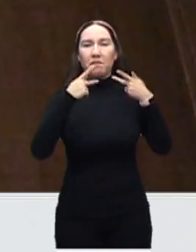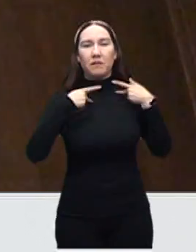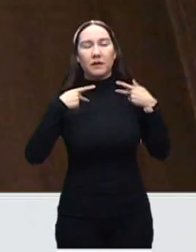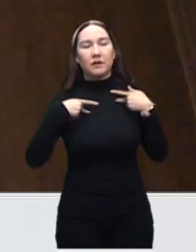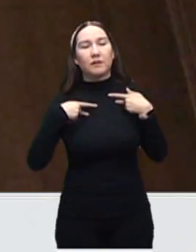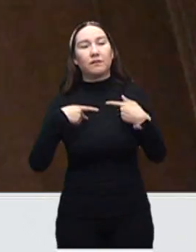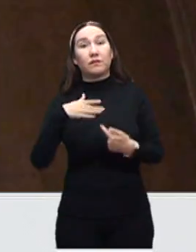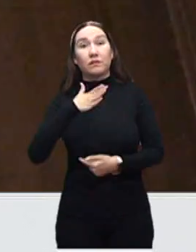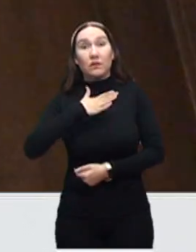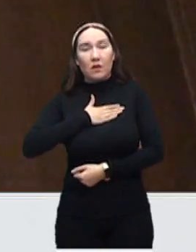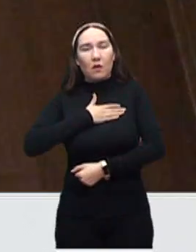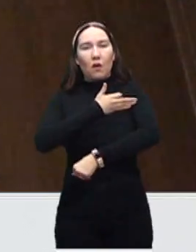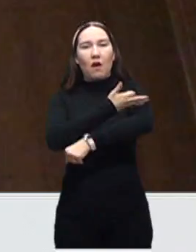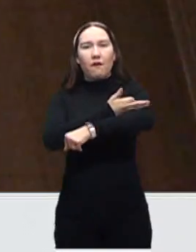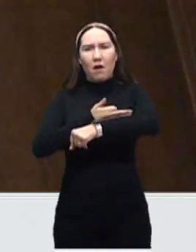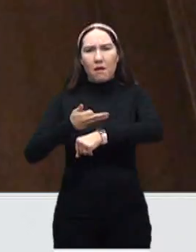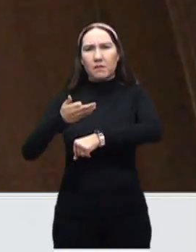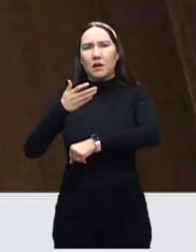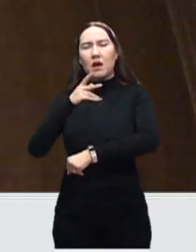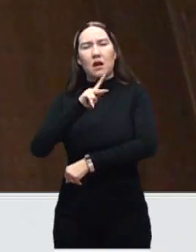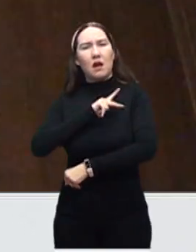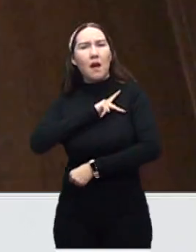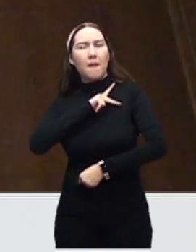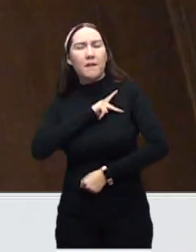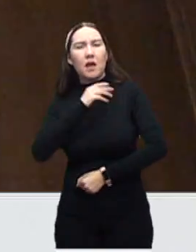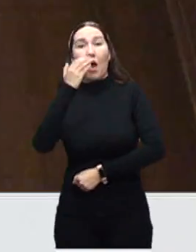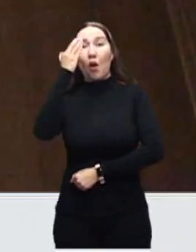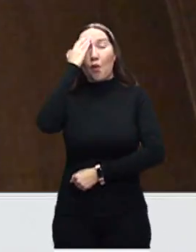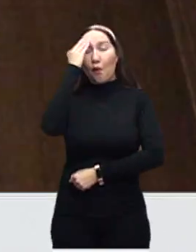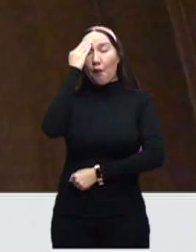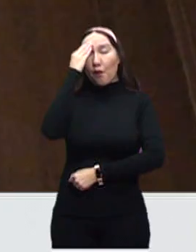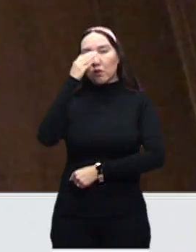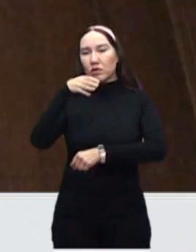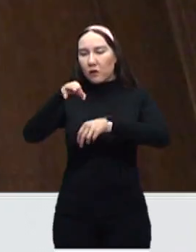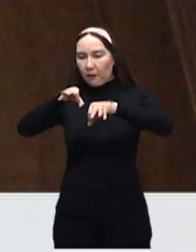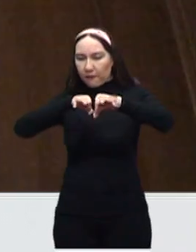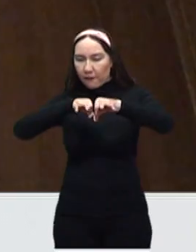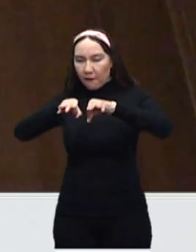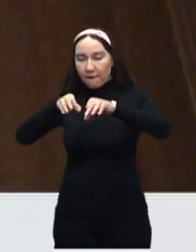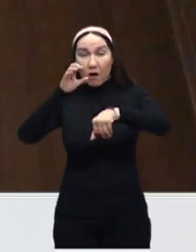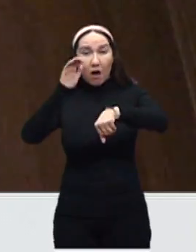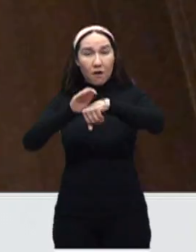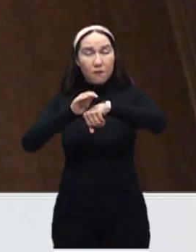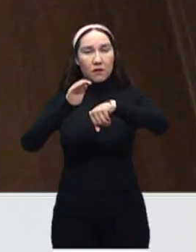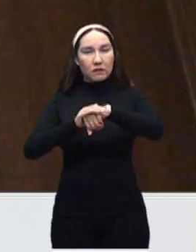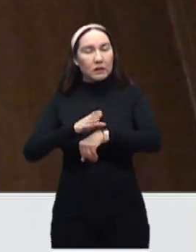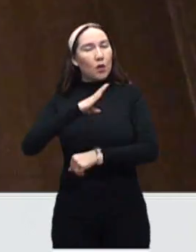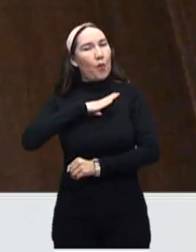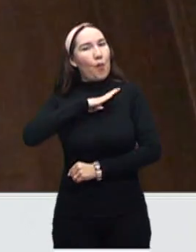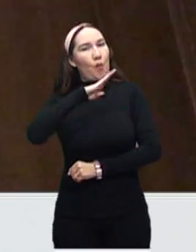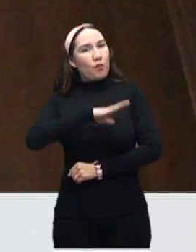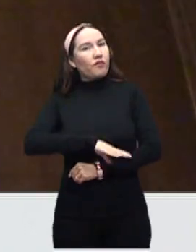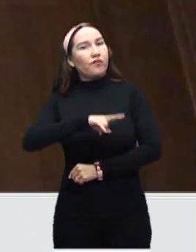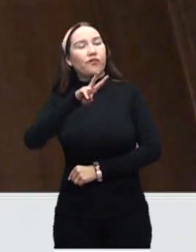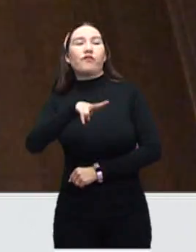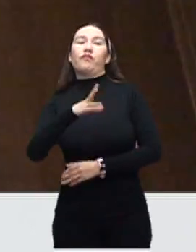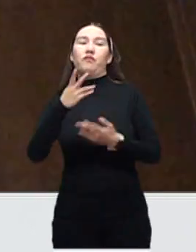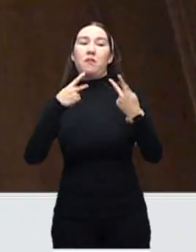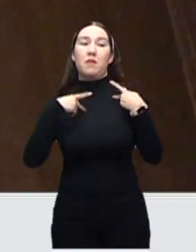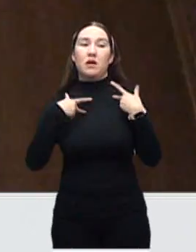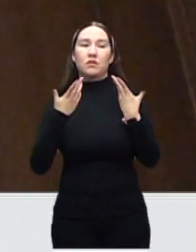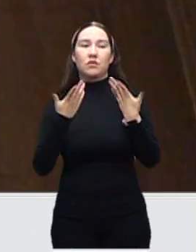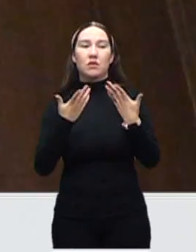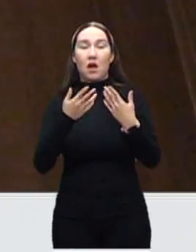yo tengo un familiar, yo tengo un conocido, en mi trabajo falleció alguien, la persona que atendía este lugar tuvo COVID.